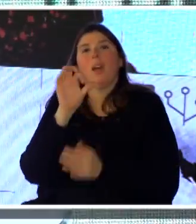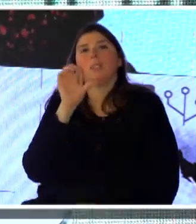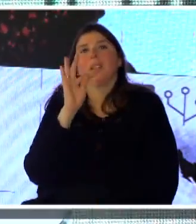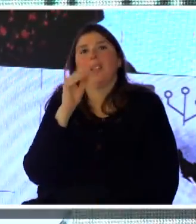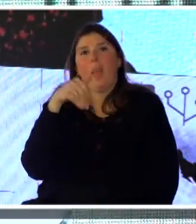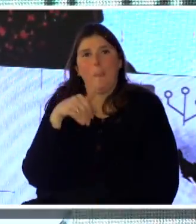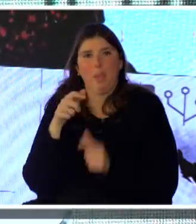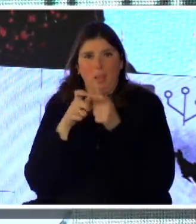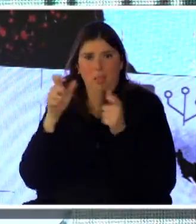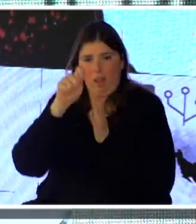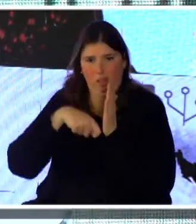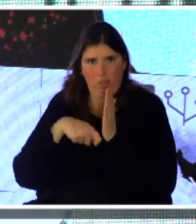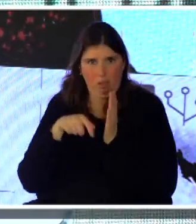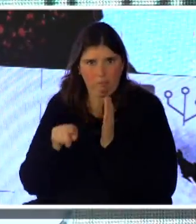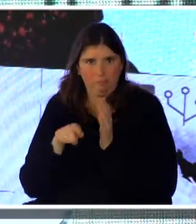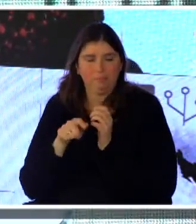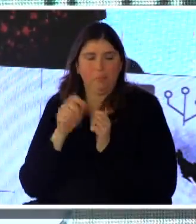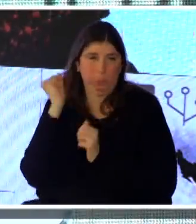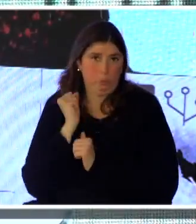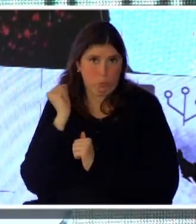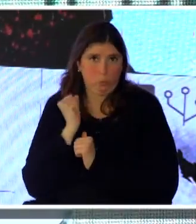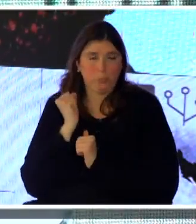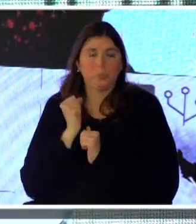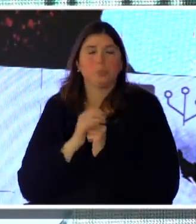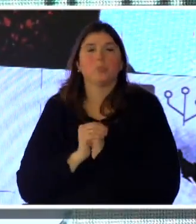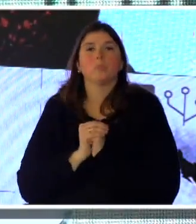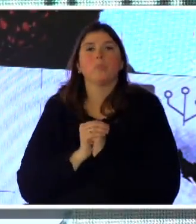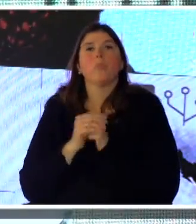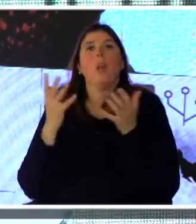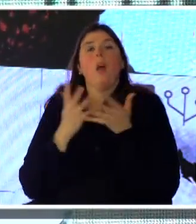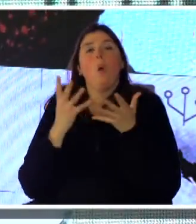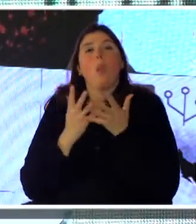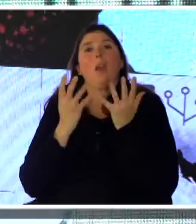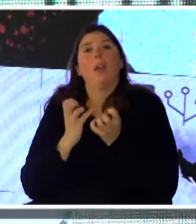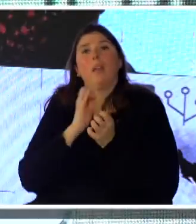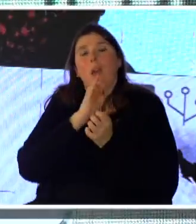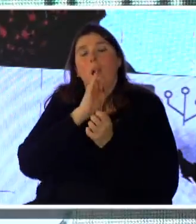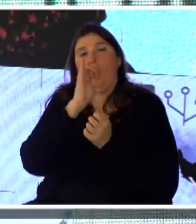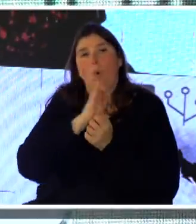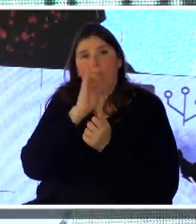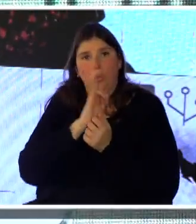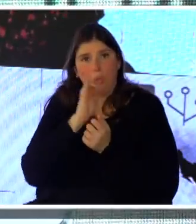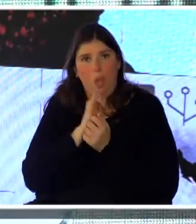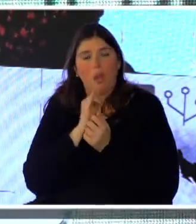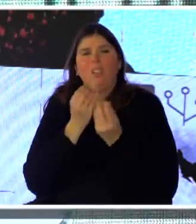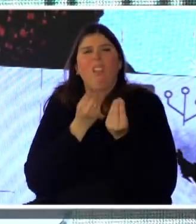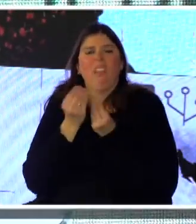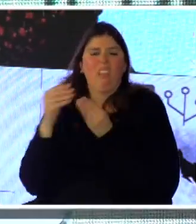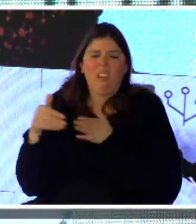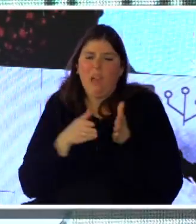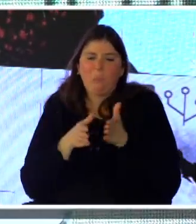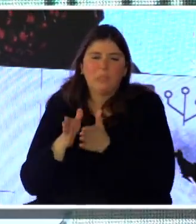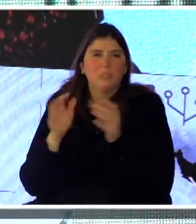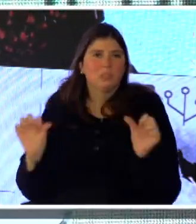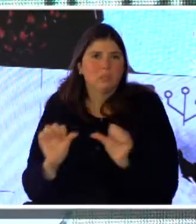se destaca, digamos. Un poquito ahora les quería contar cuáles son las rutas de acción de lo que implica, digamos,